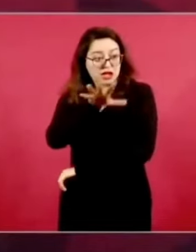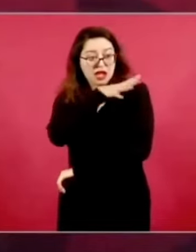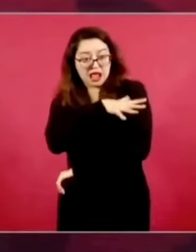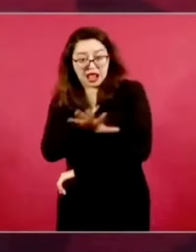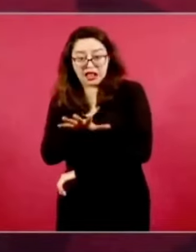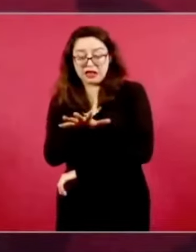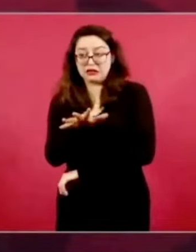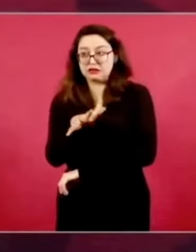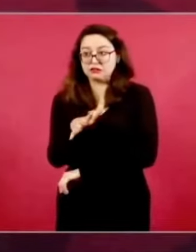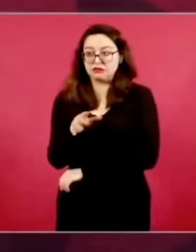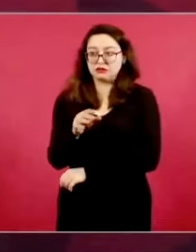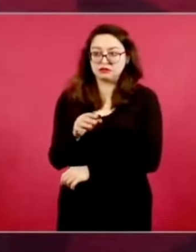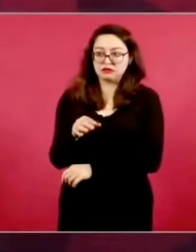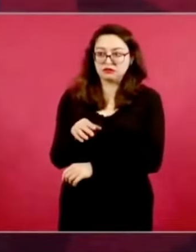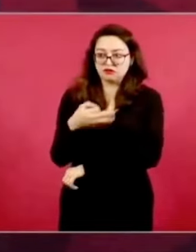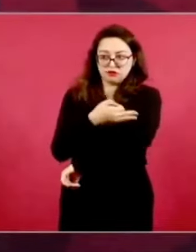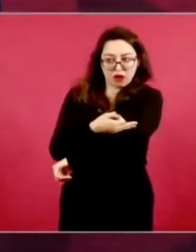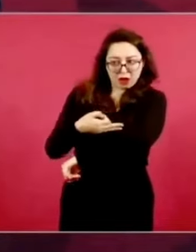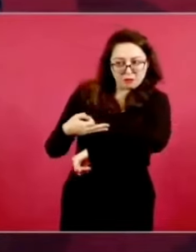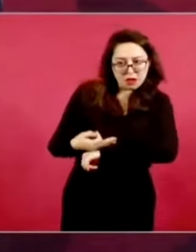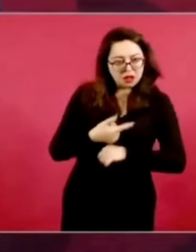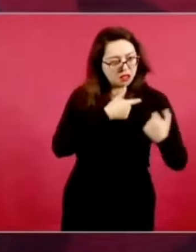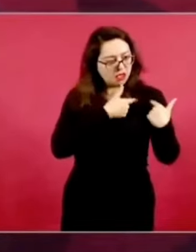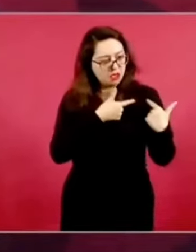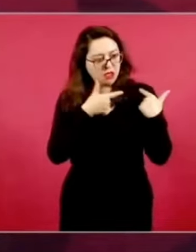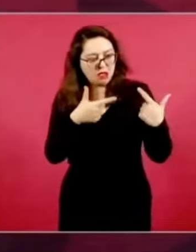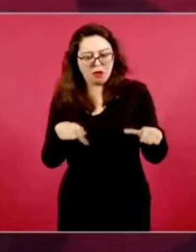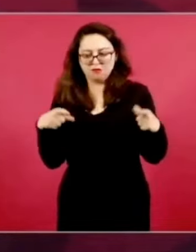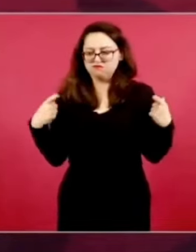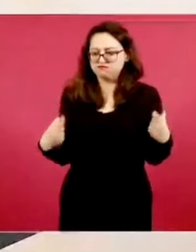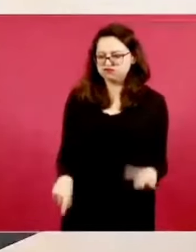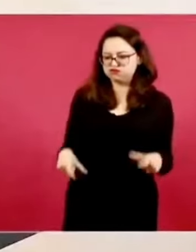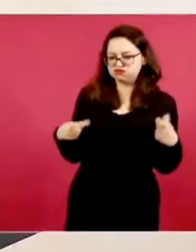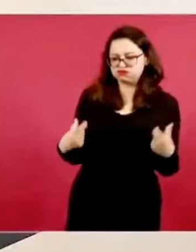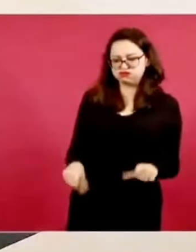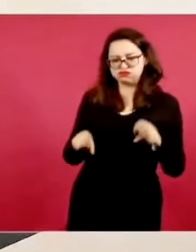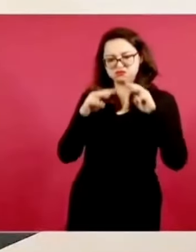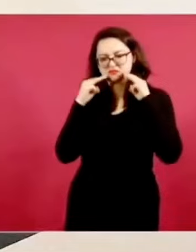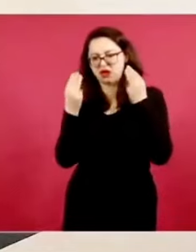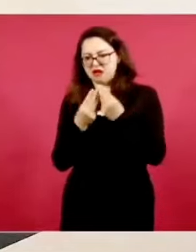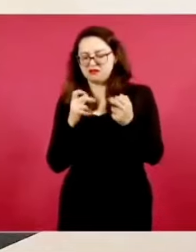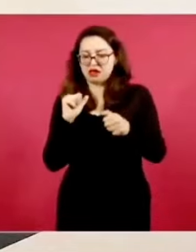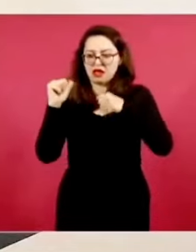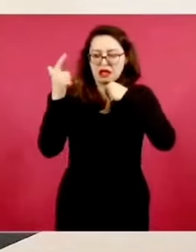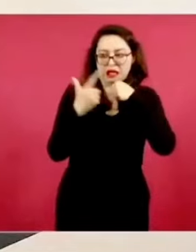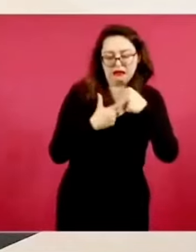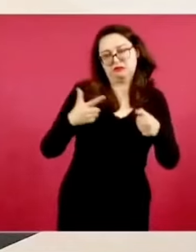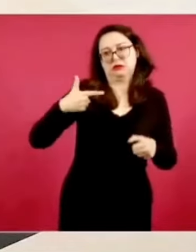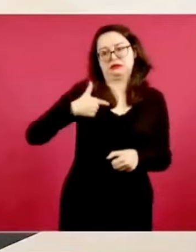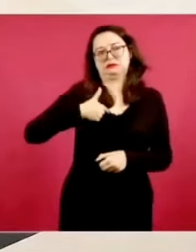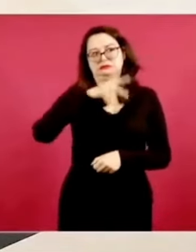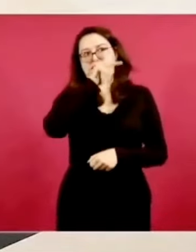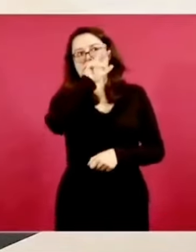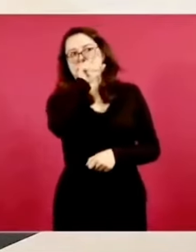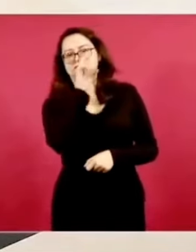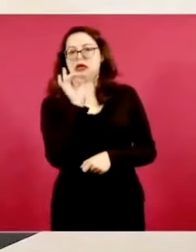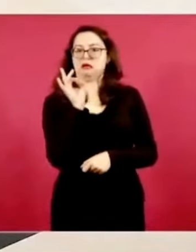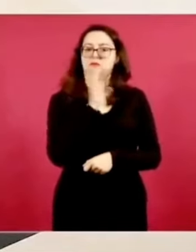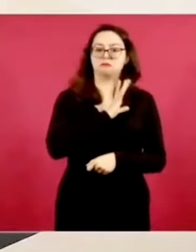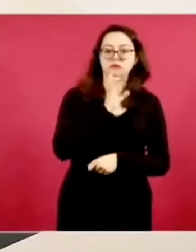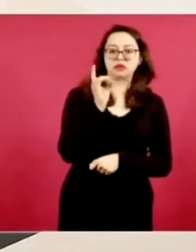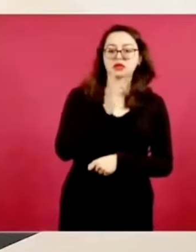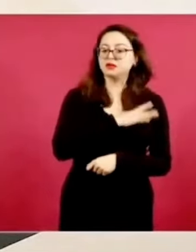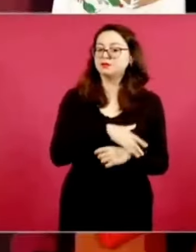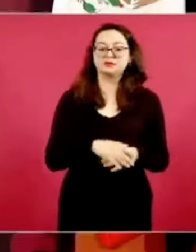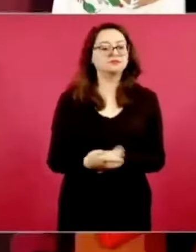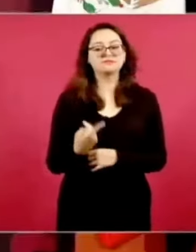como sucede con otros ejércitos, pero los altos